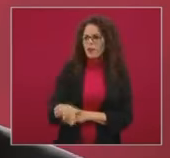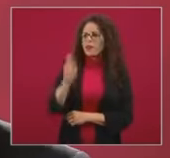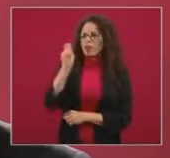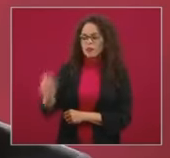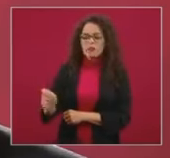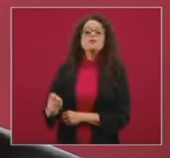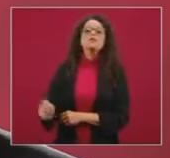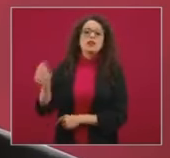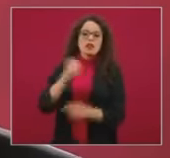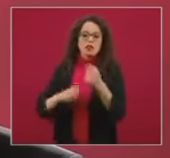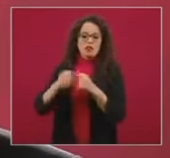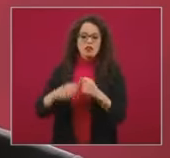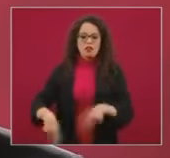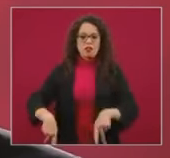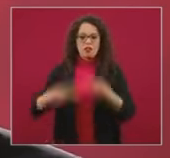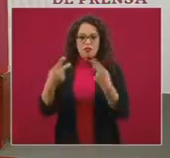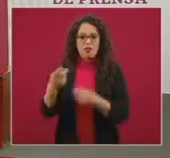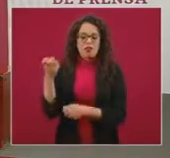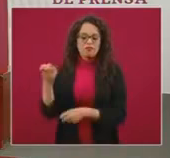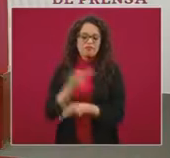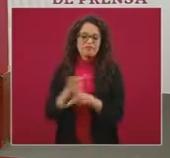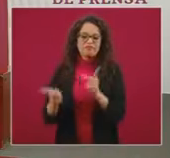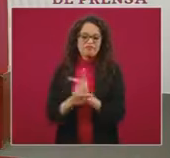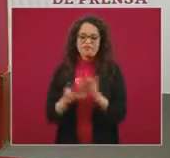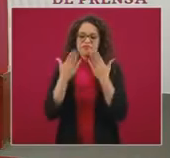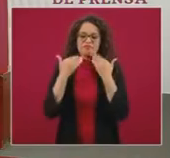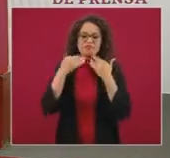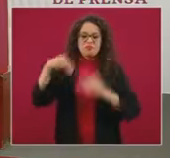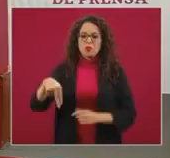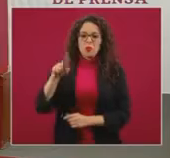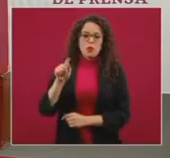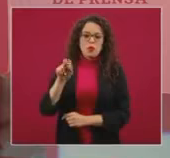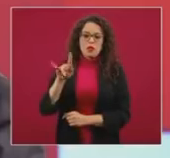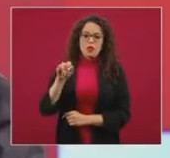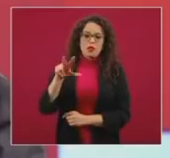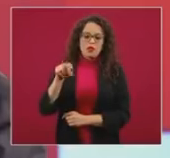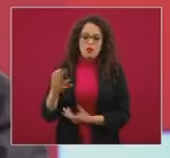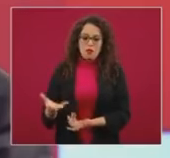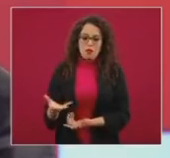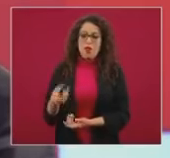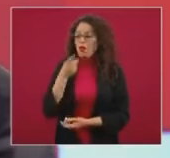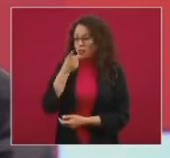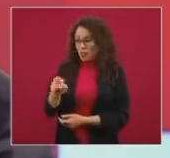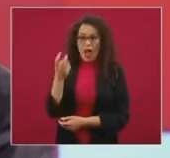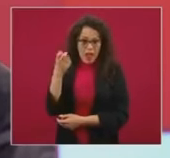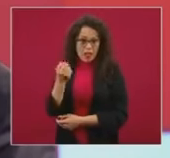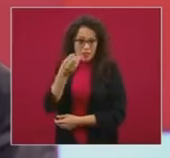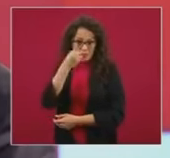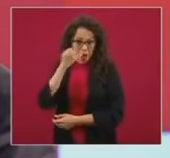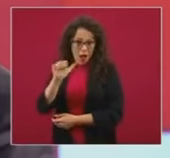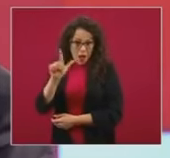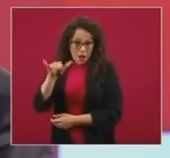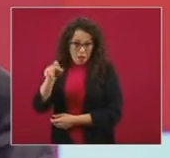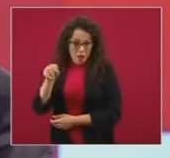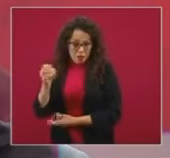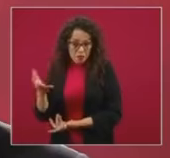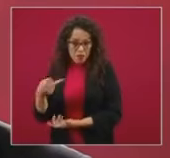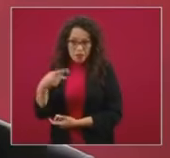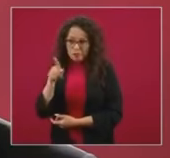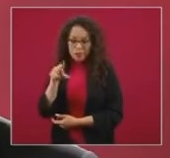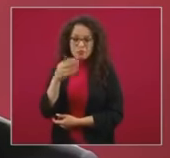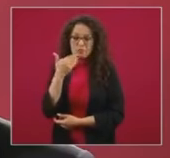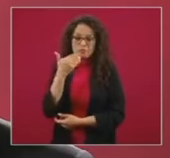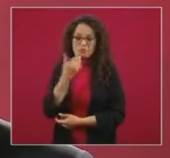venden productos de baja calidad nutrición, que supuestamente son alimentos. Y les costará un gran trabajo conseguir